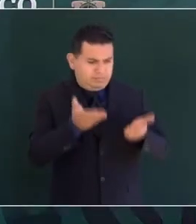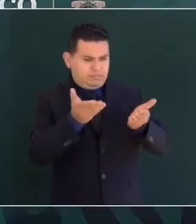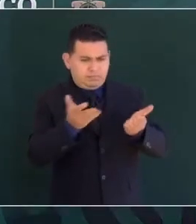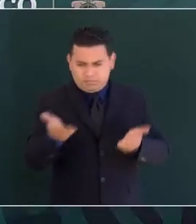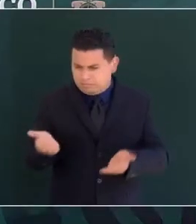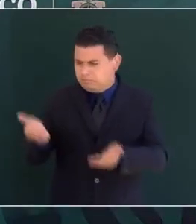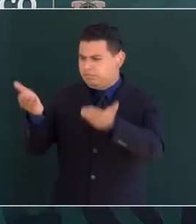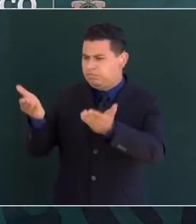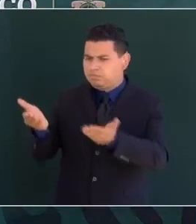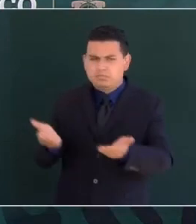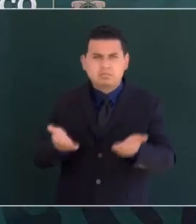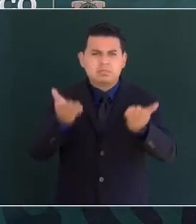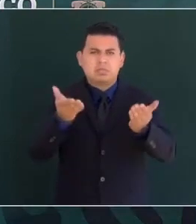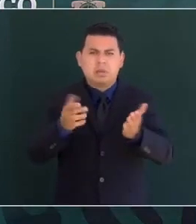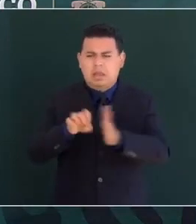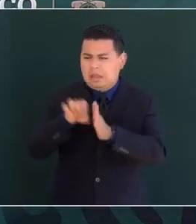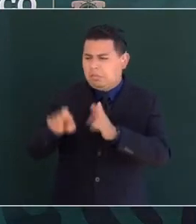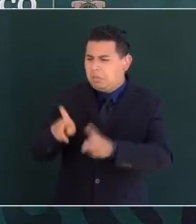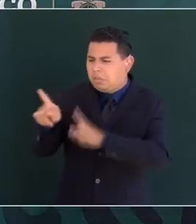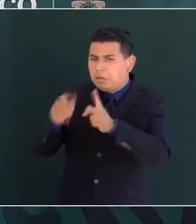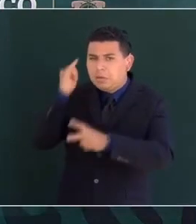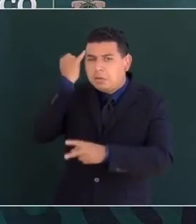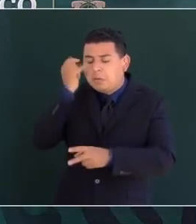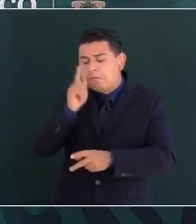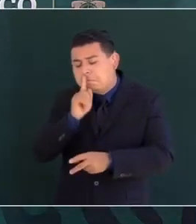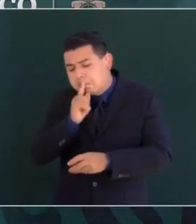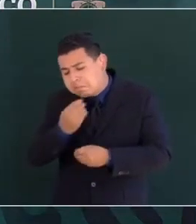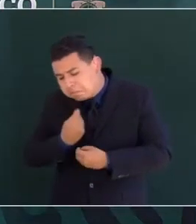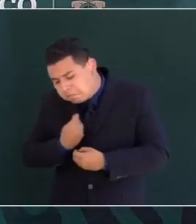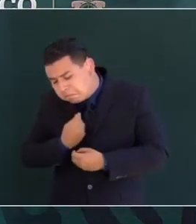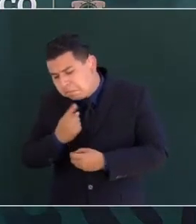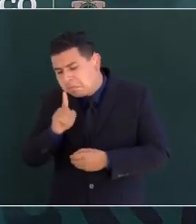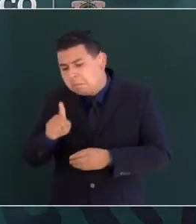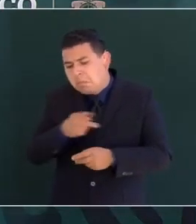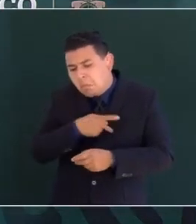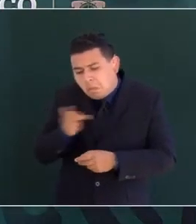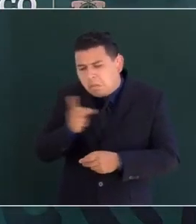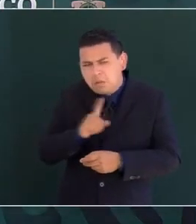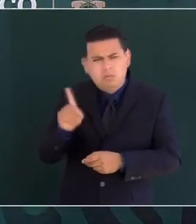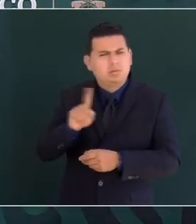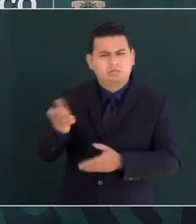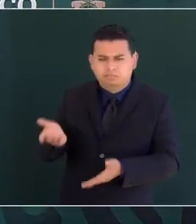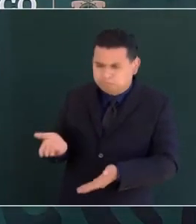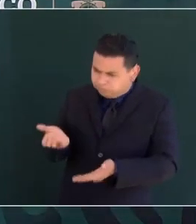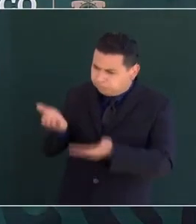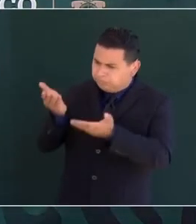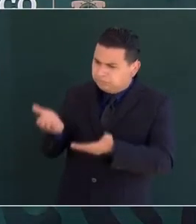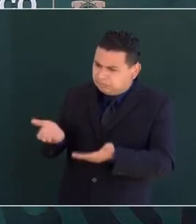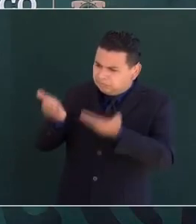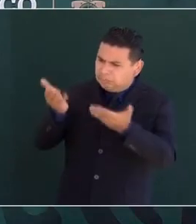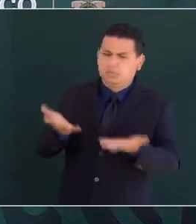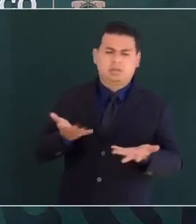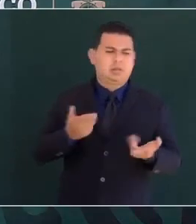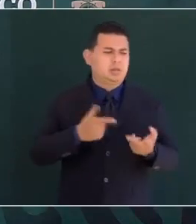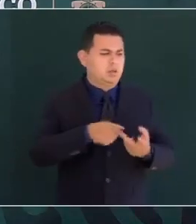originarios los pueblos indígenas los pueblos